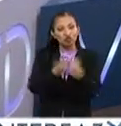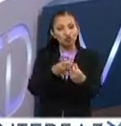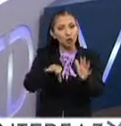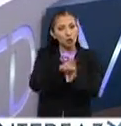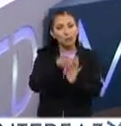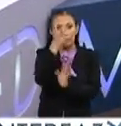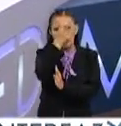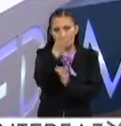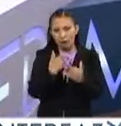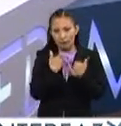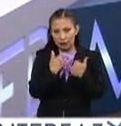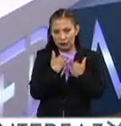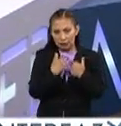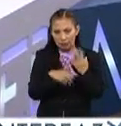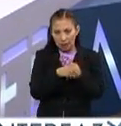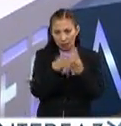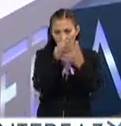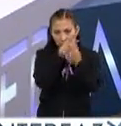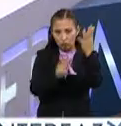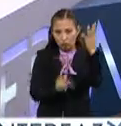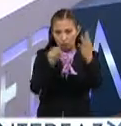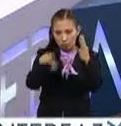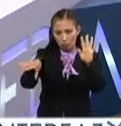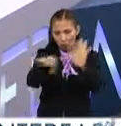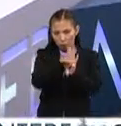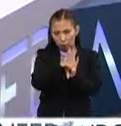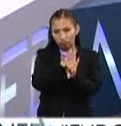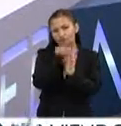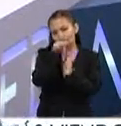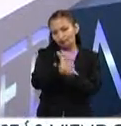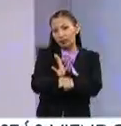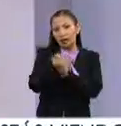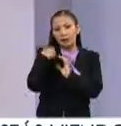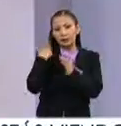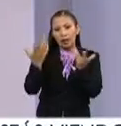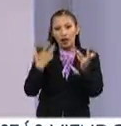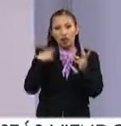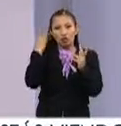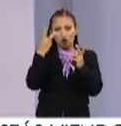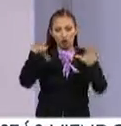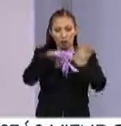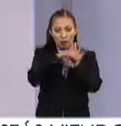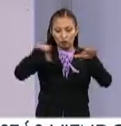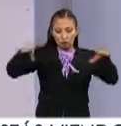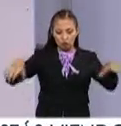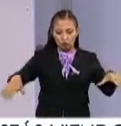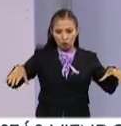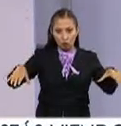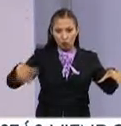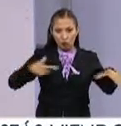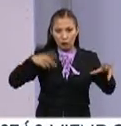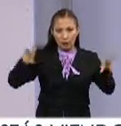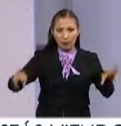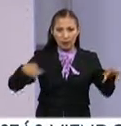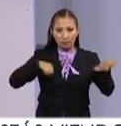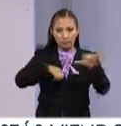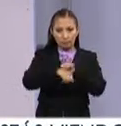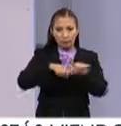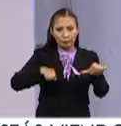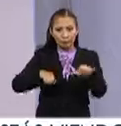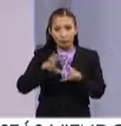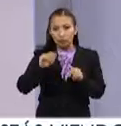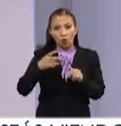Con tres chicos más. ¿Tres chicos en una misma habitación? Sí, sí, Era un módulo con dos habitaciones. ¿Y que te tocaron de forma aleatoria, además?